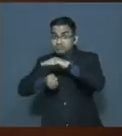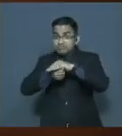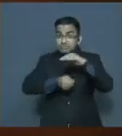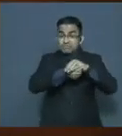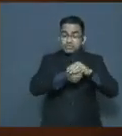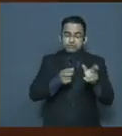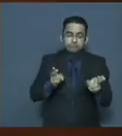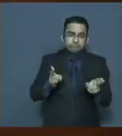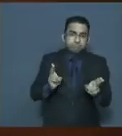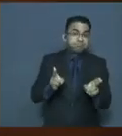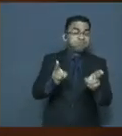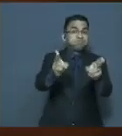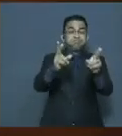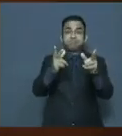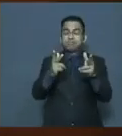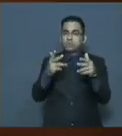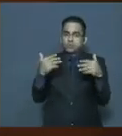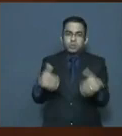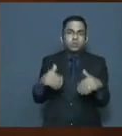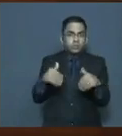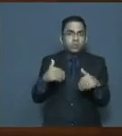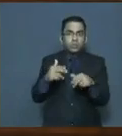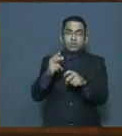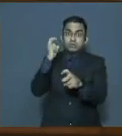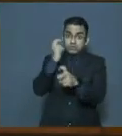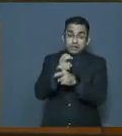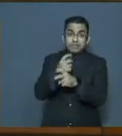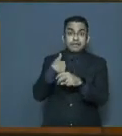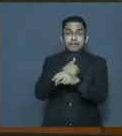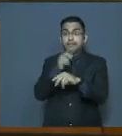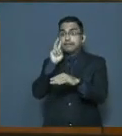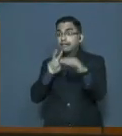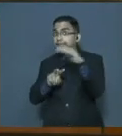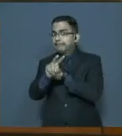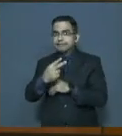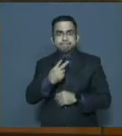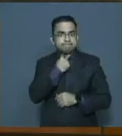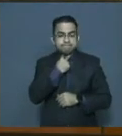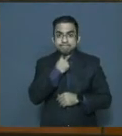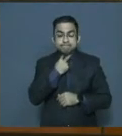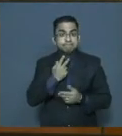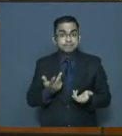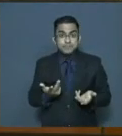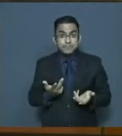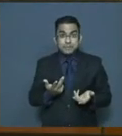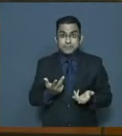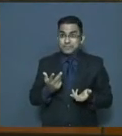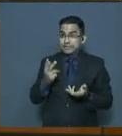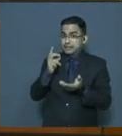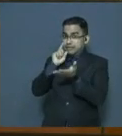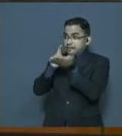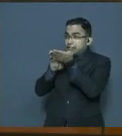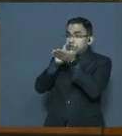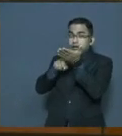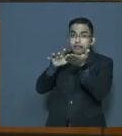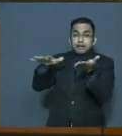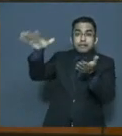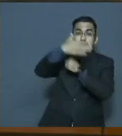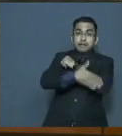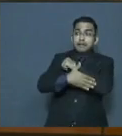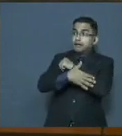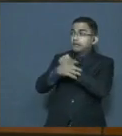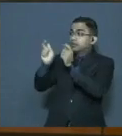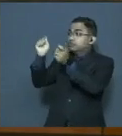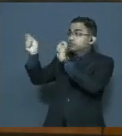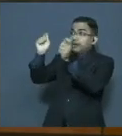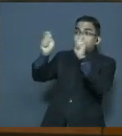y dinámicas de recuperación heterogéneas y difíciles de anticipar. Estos aspectos sin duda tendrán